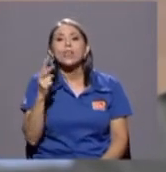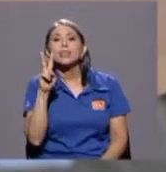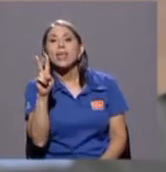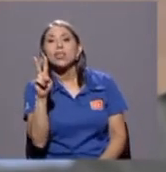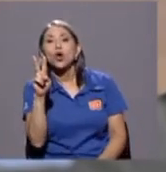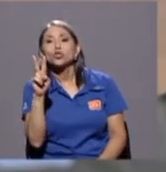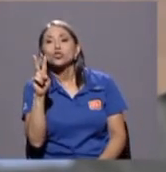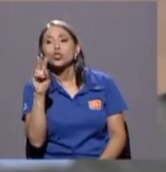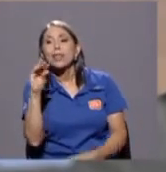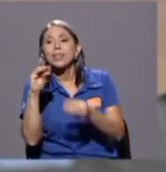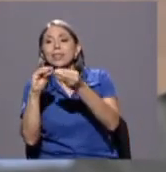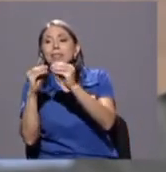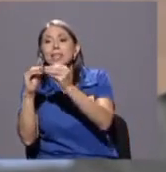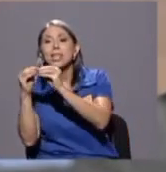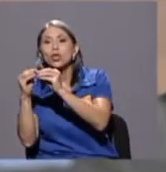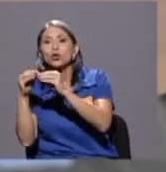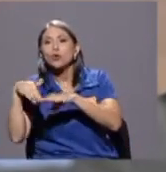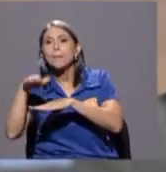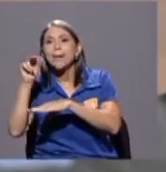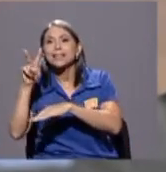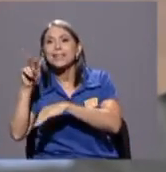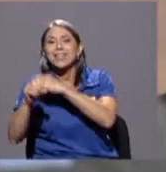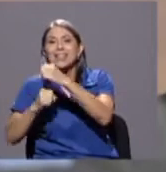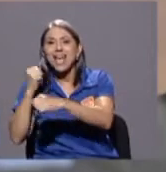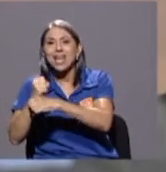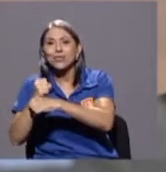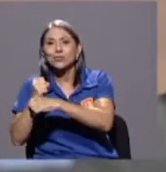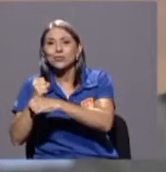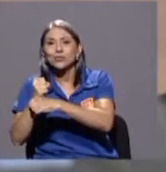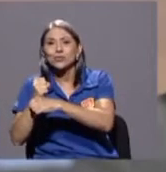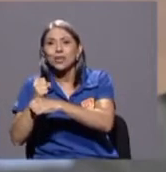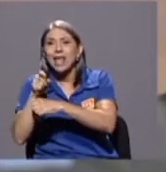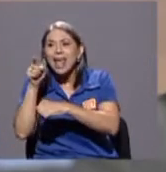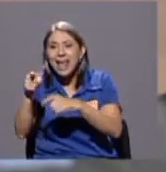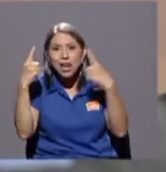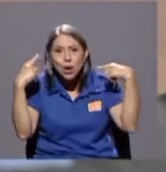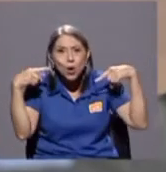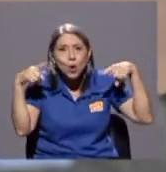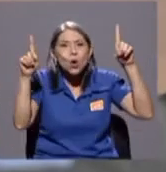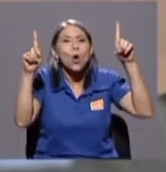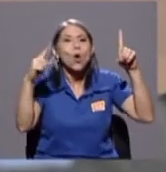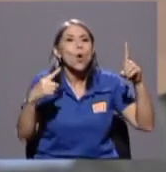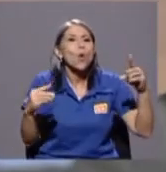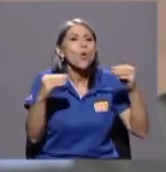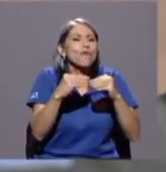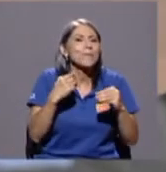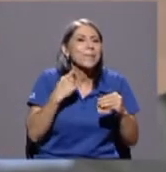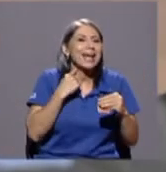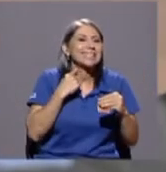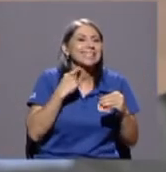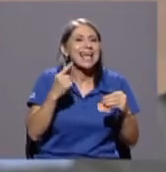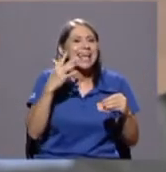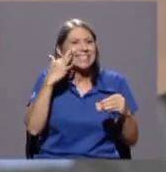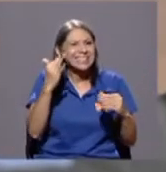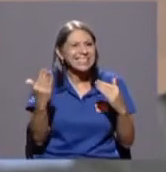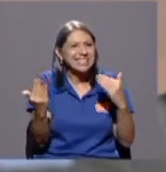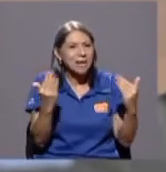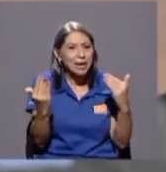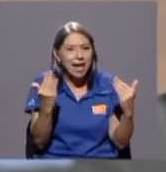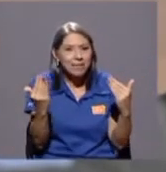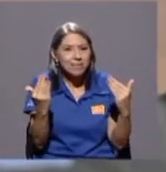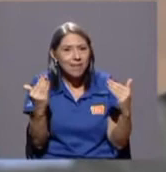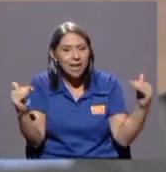a un país con una inflación semejante a la internacional que lo hemos sido desde su gestión